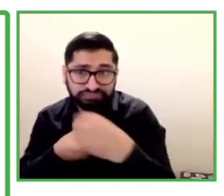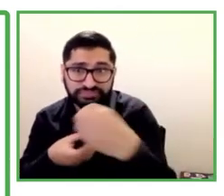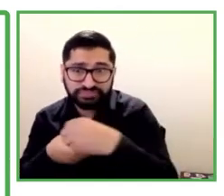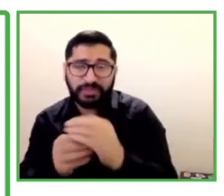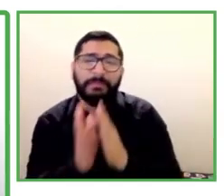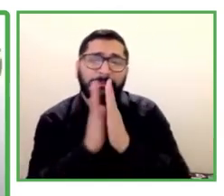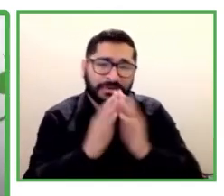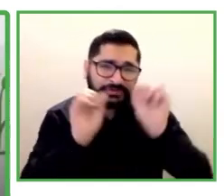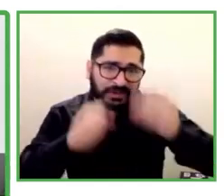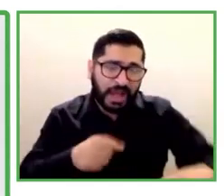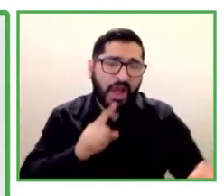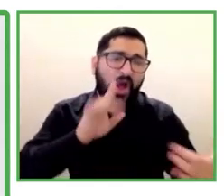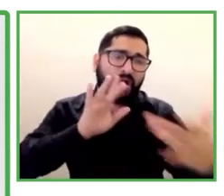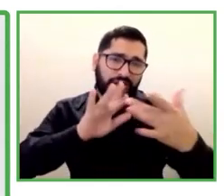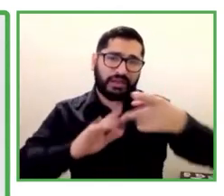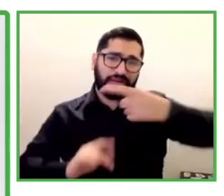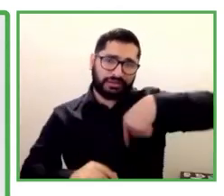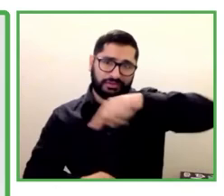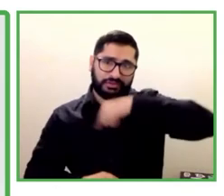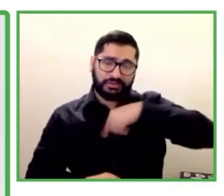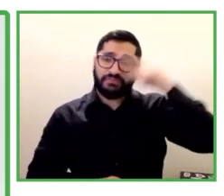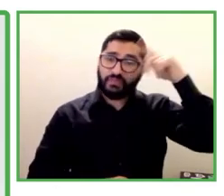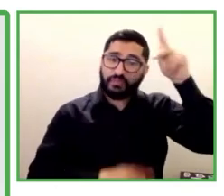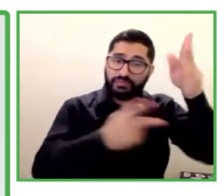dignidad y orgullo.